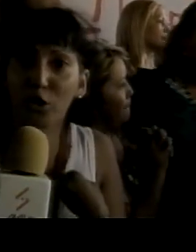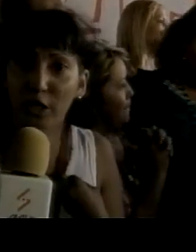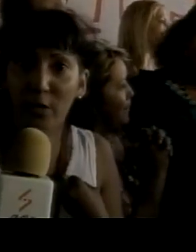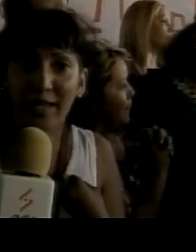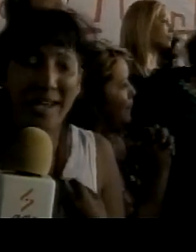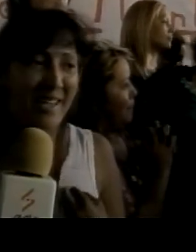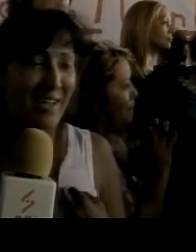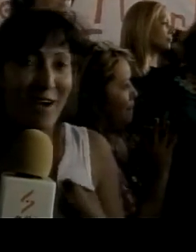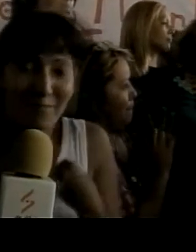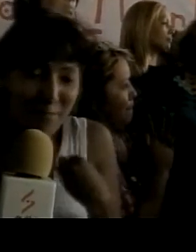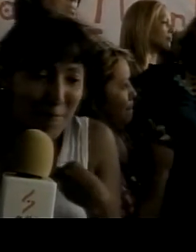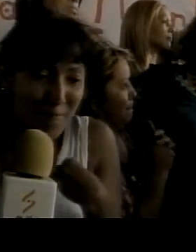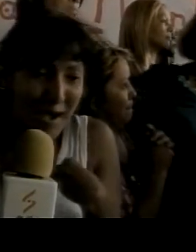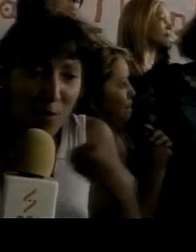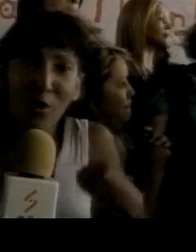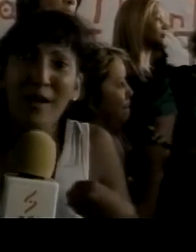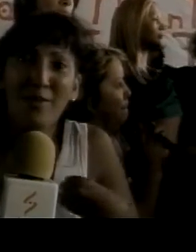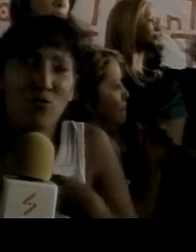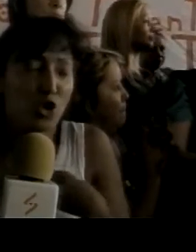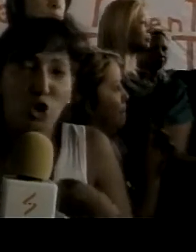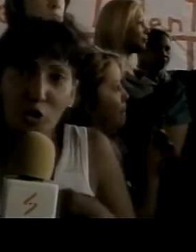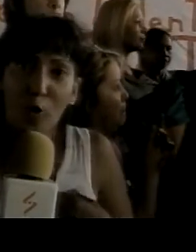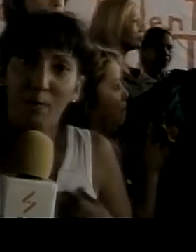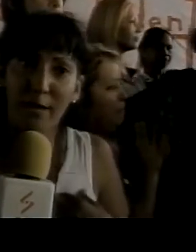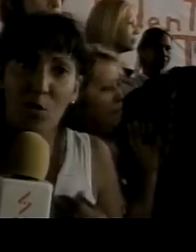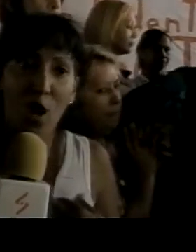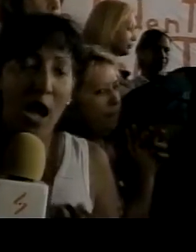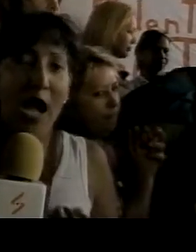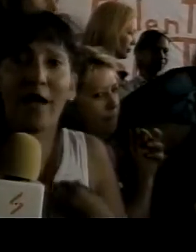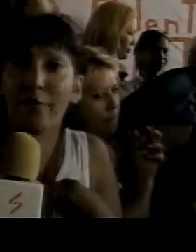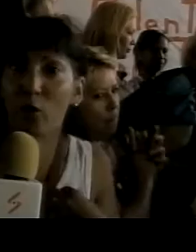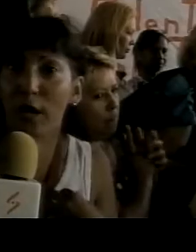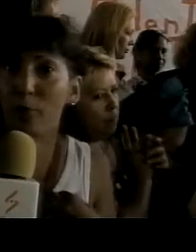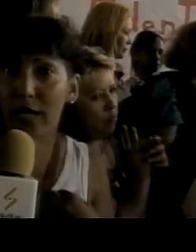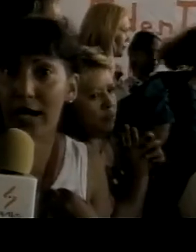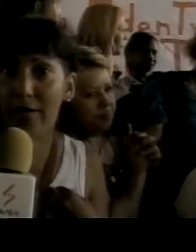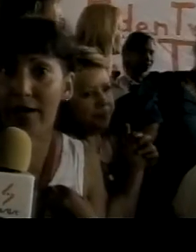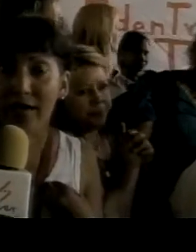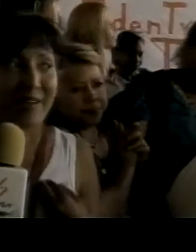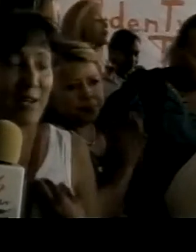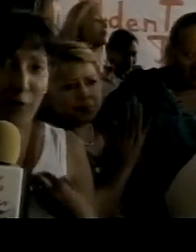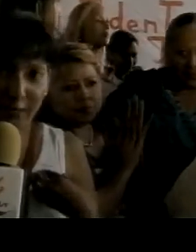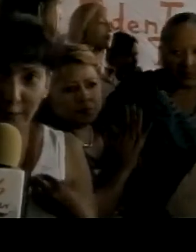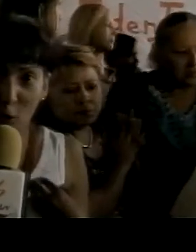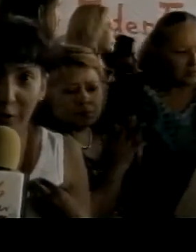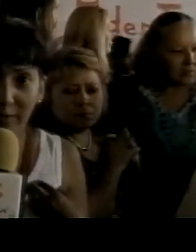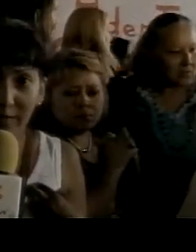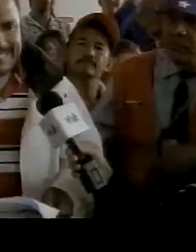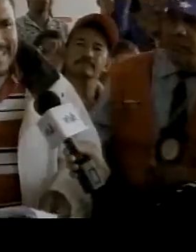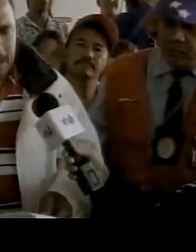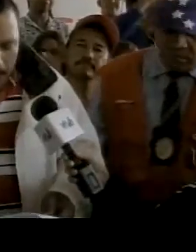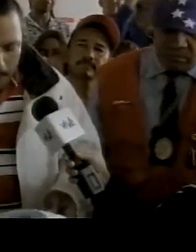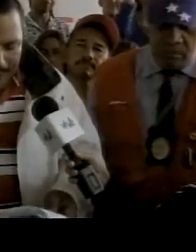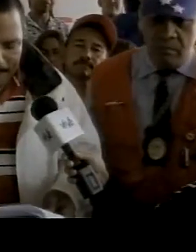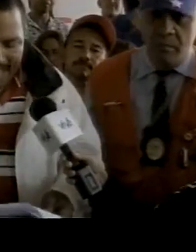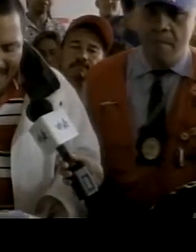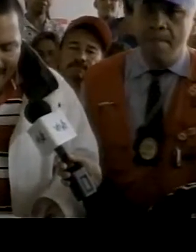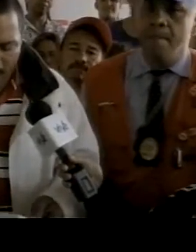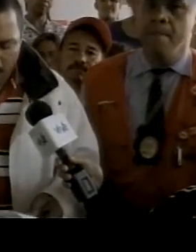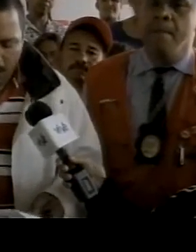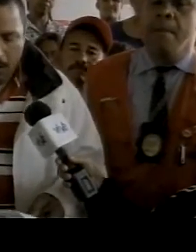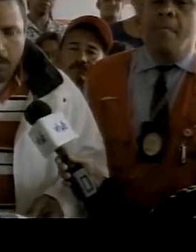¿Cómo es posible que vamos nosotros mismos a darnos la apuñalada? Reflexionen. Estamos